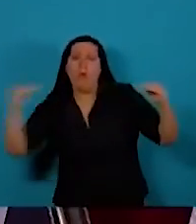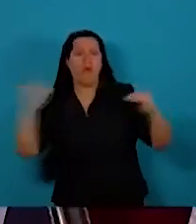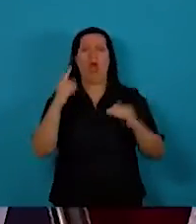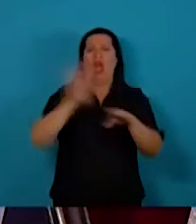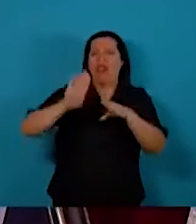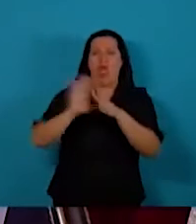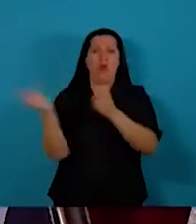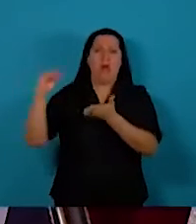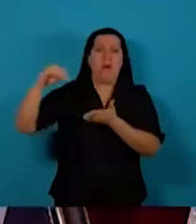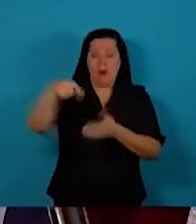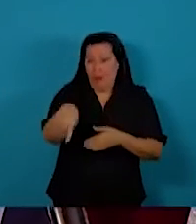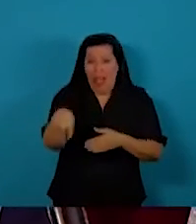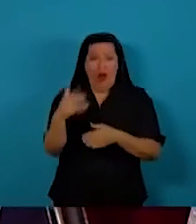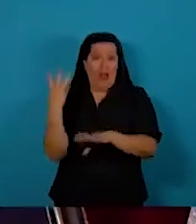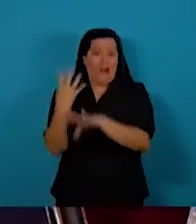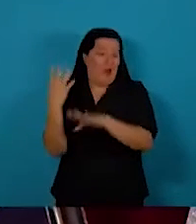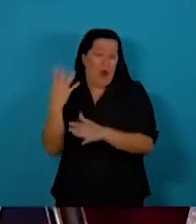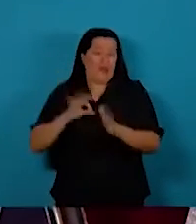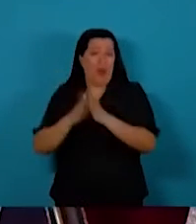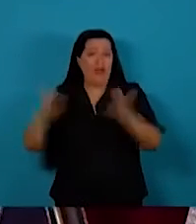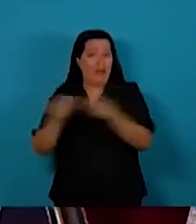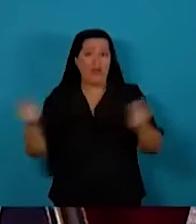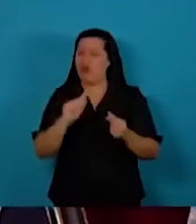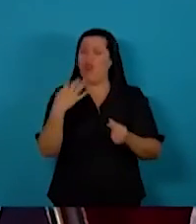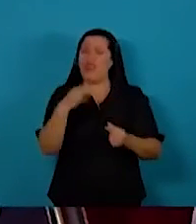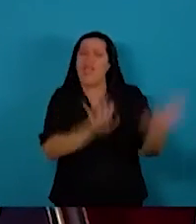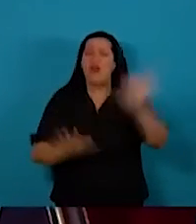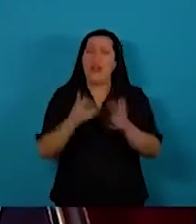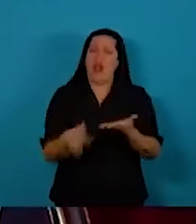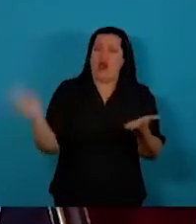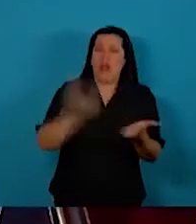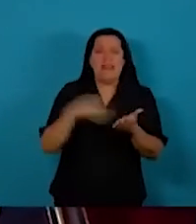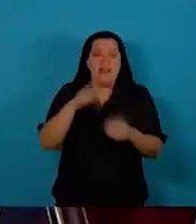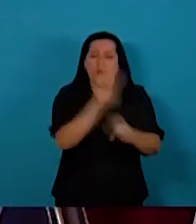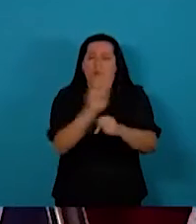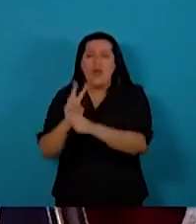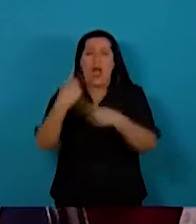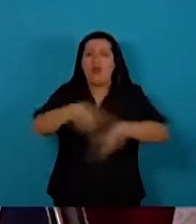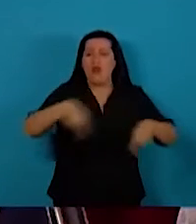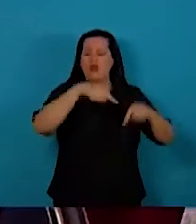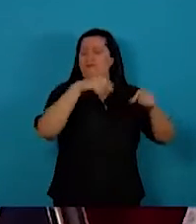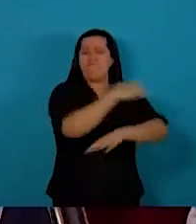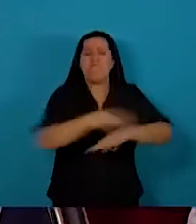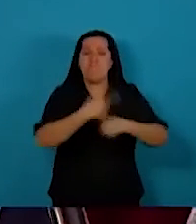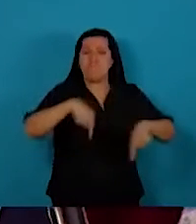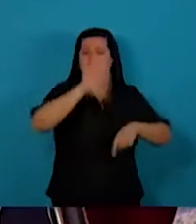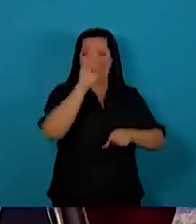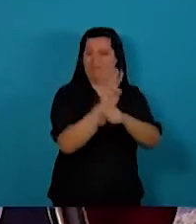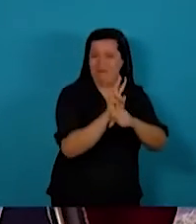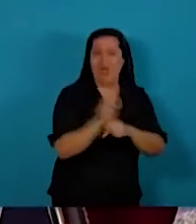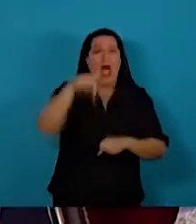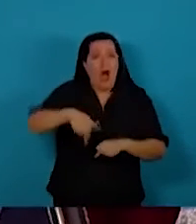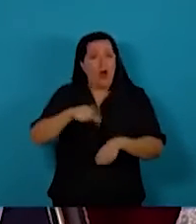los cuatro años que hoy acaban. En esa acción de reordenamiento, vamos a proteger a los sectores más vulnerables. En este